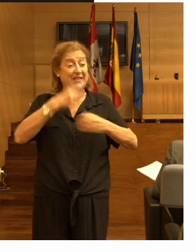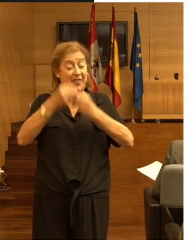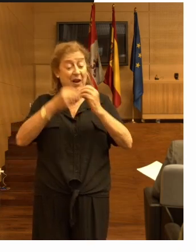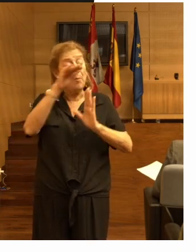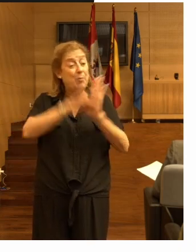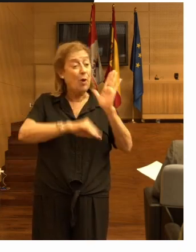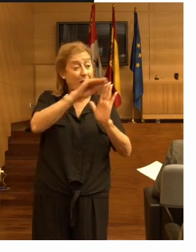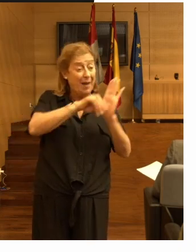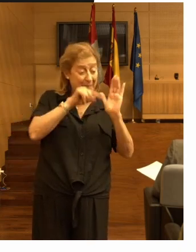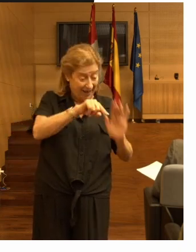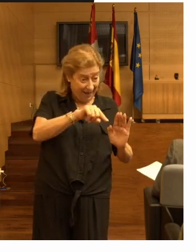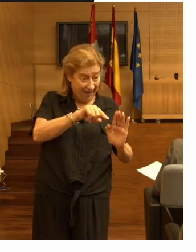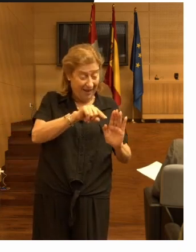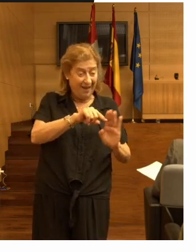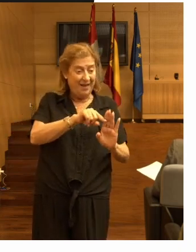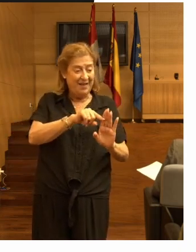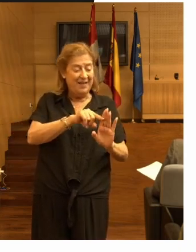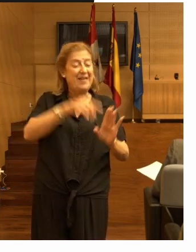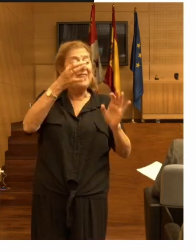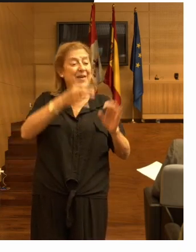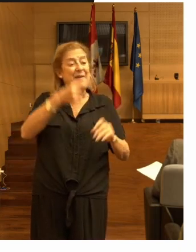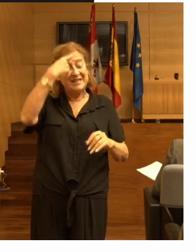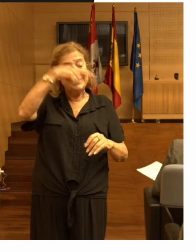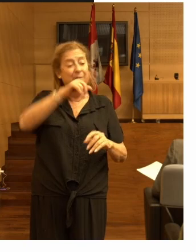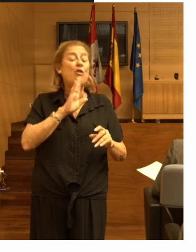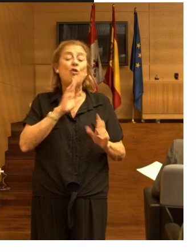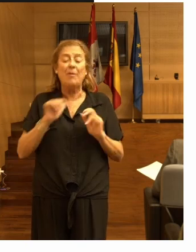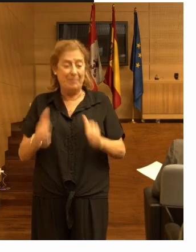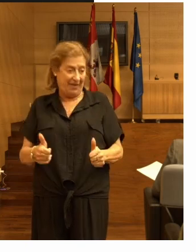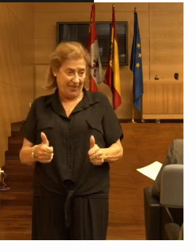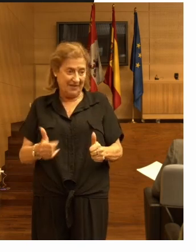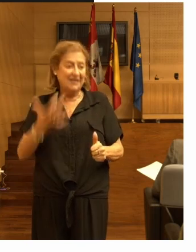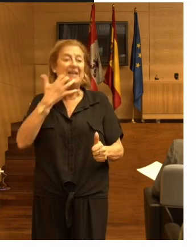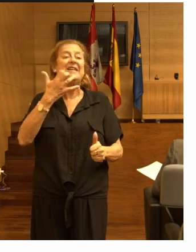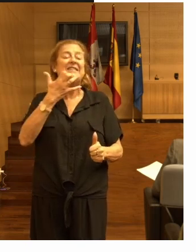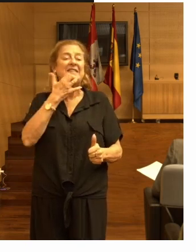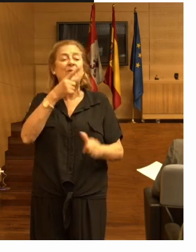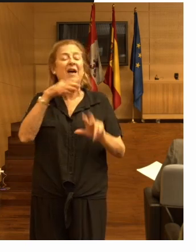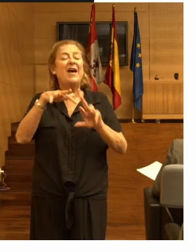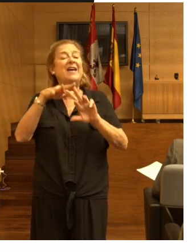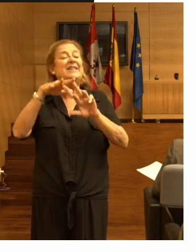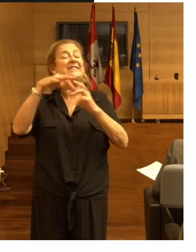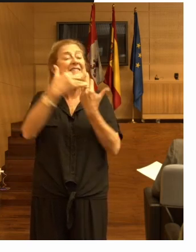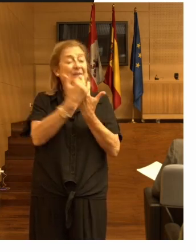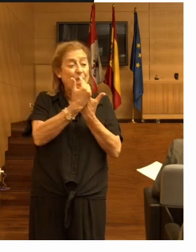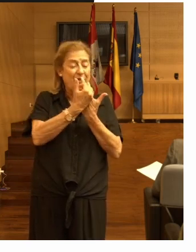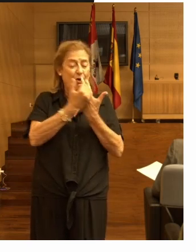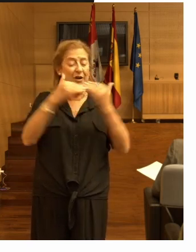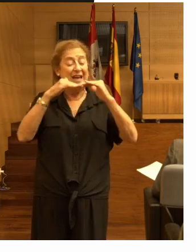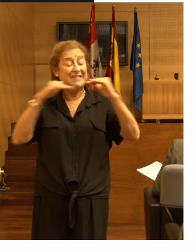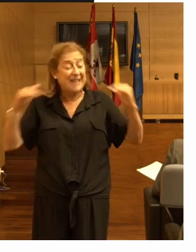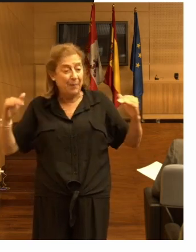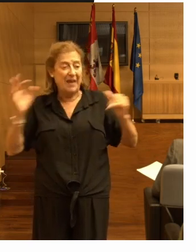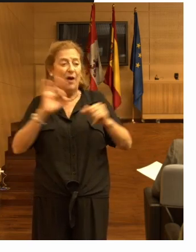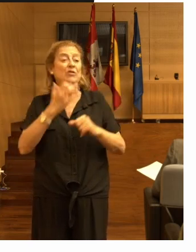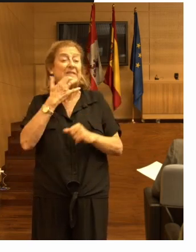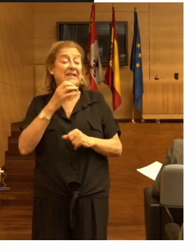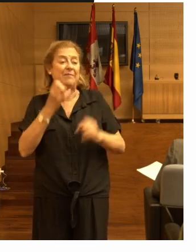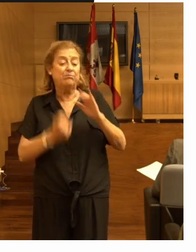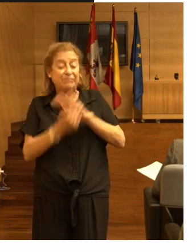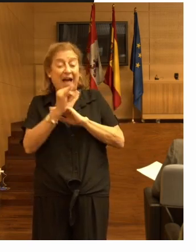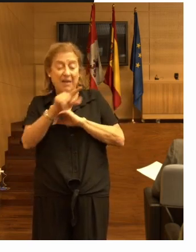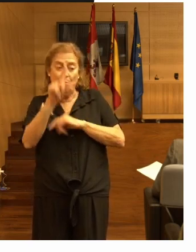tienes que saber desde donde empiezas si tienes una situación relativamente estable o si tienes un problema